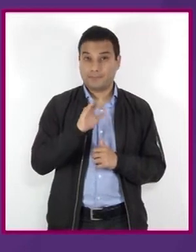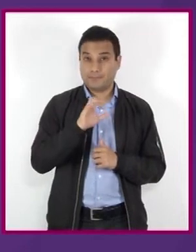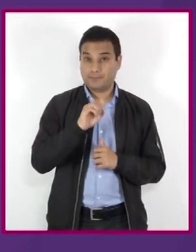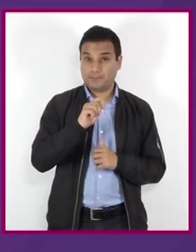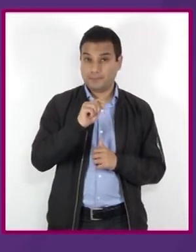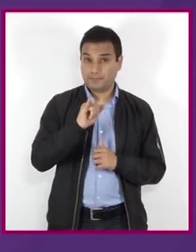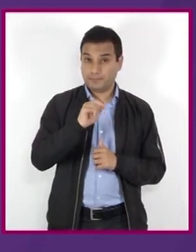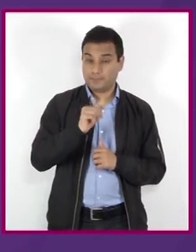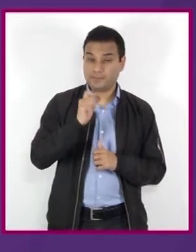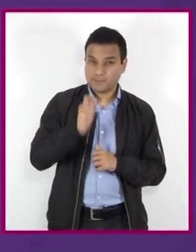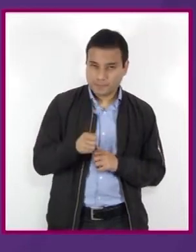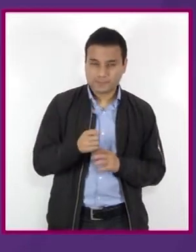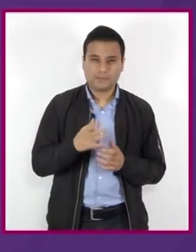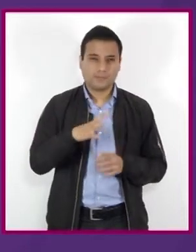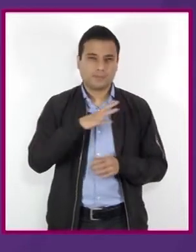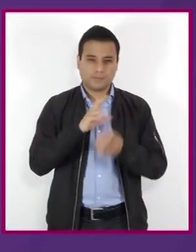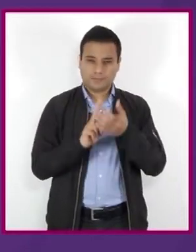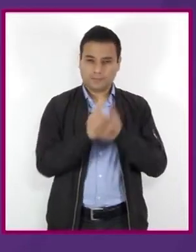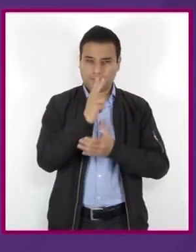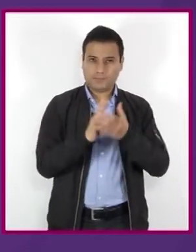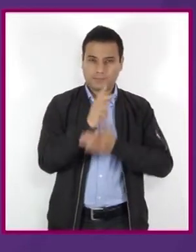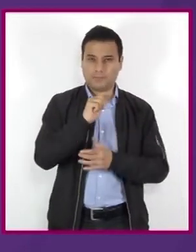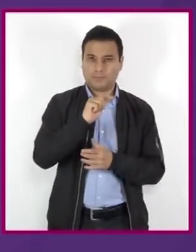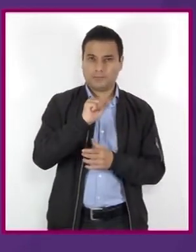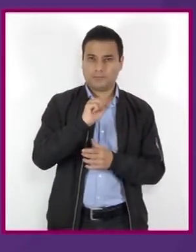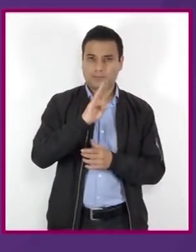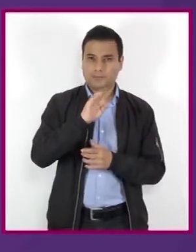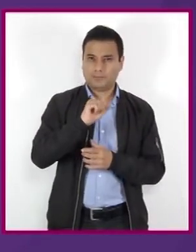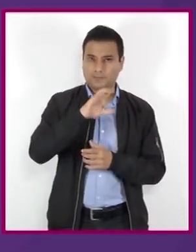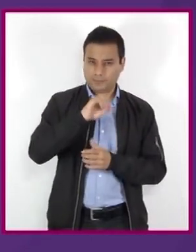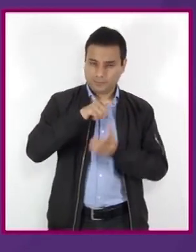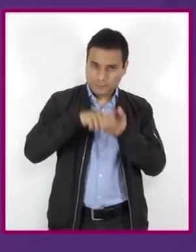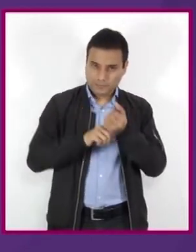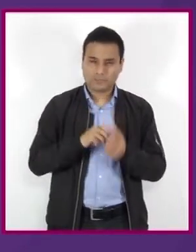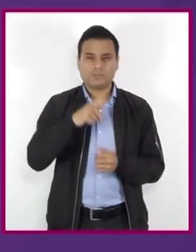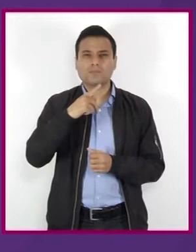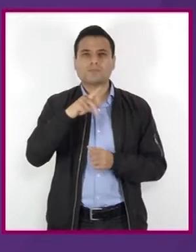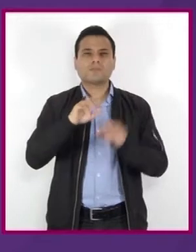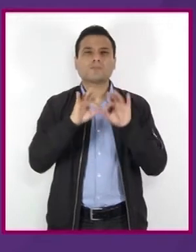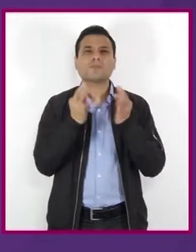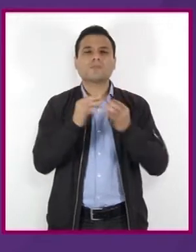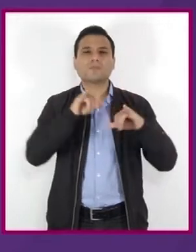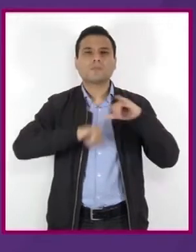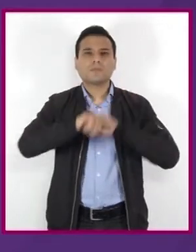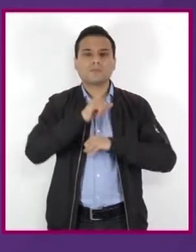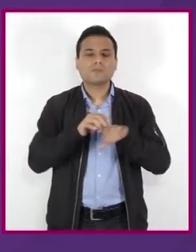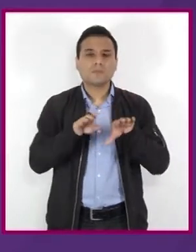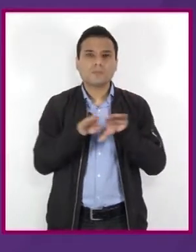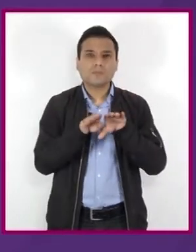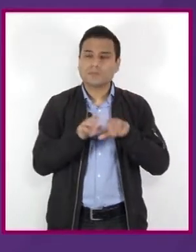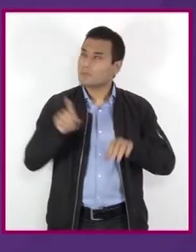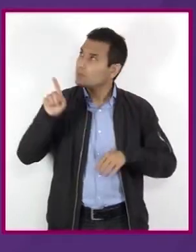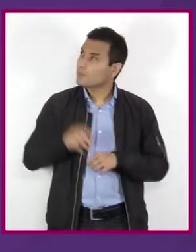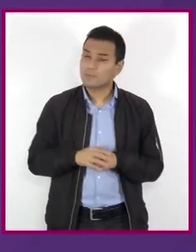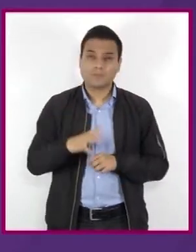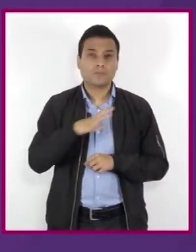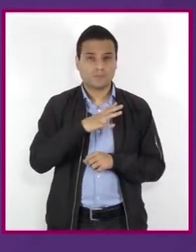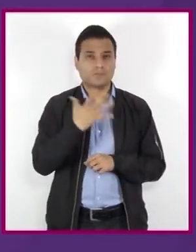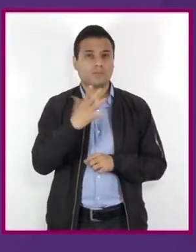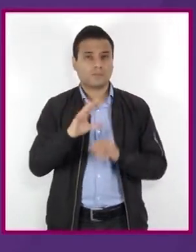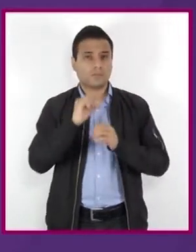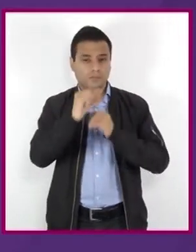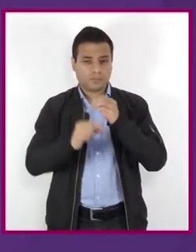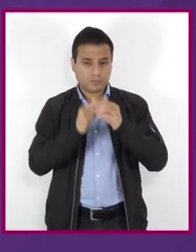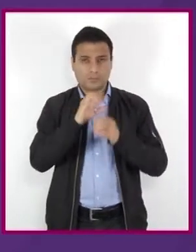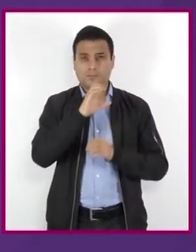sustancia que se encuentra en la planta del tabaco. La estructura química de esta sustancia contiene 10 átomos de carbono,